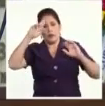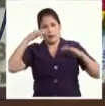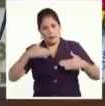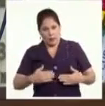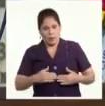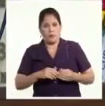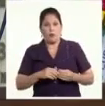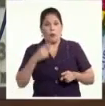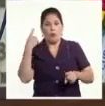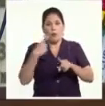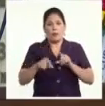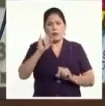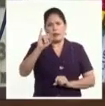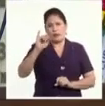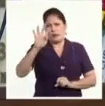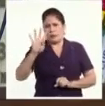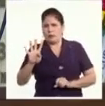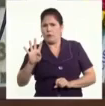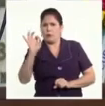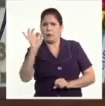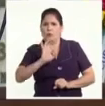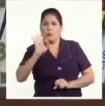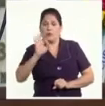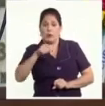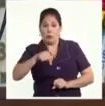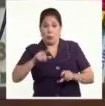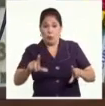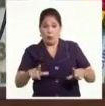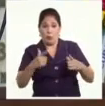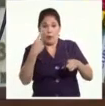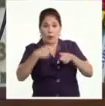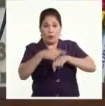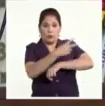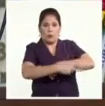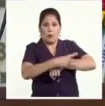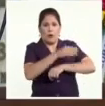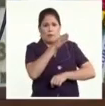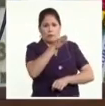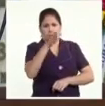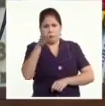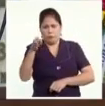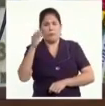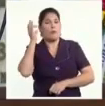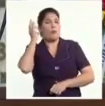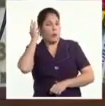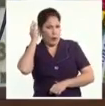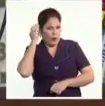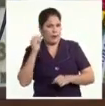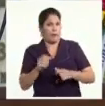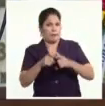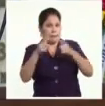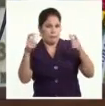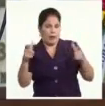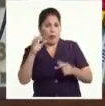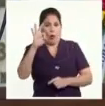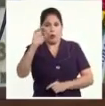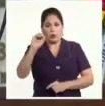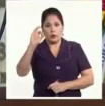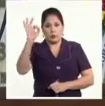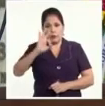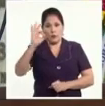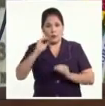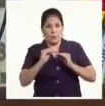y el 64% de quienes cumplen misiones internacionalistas, más del 80